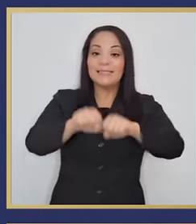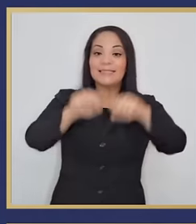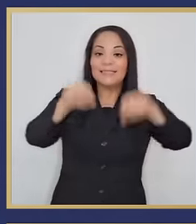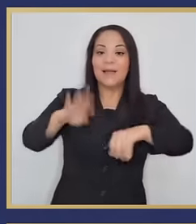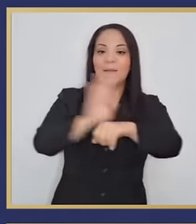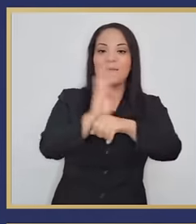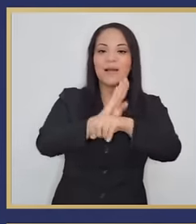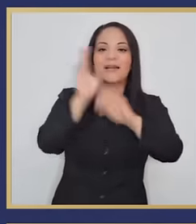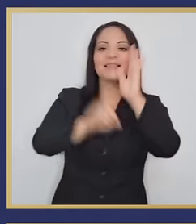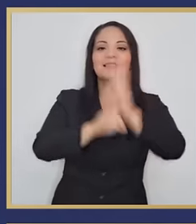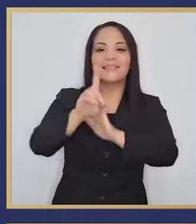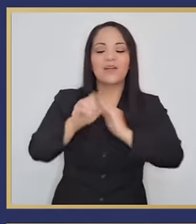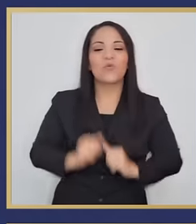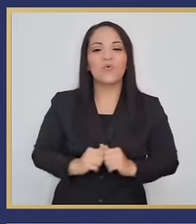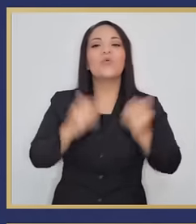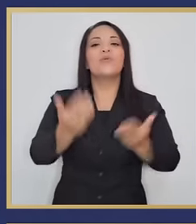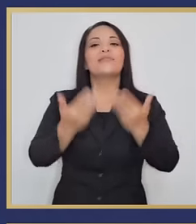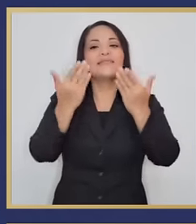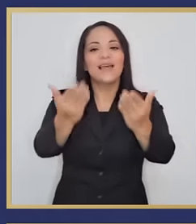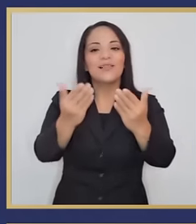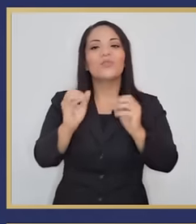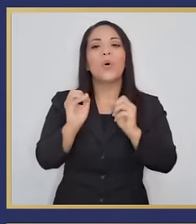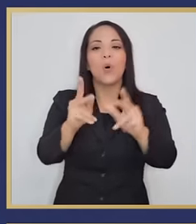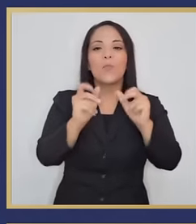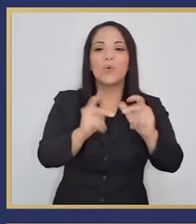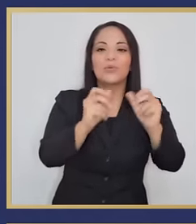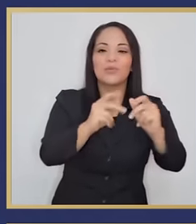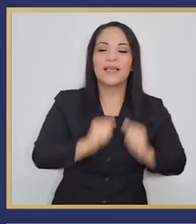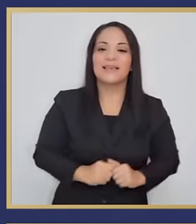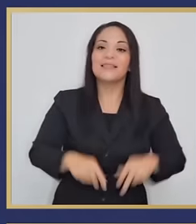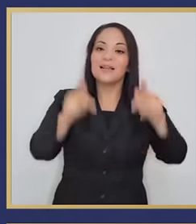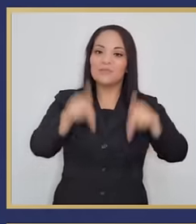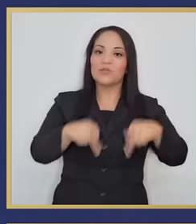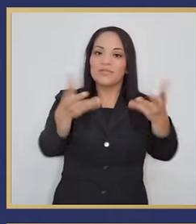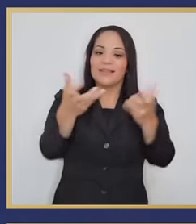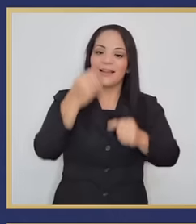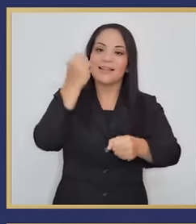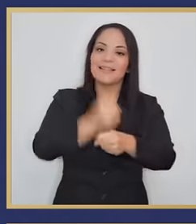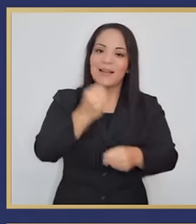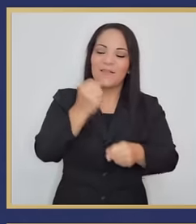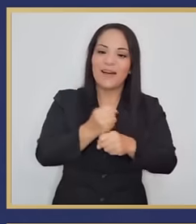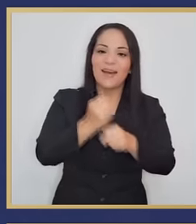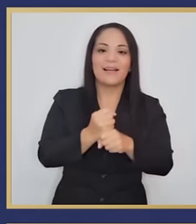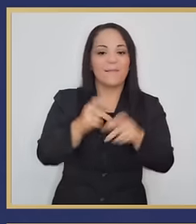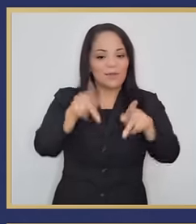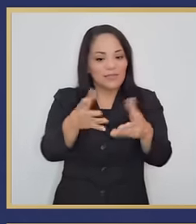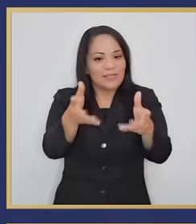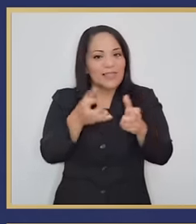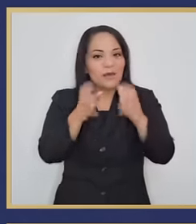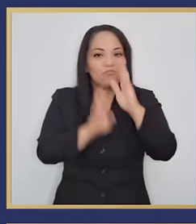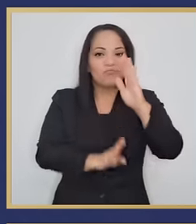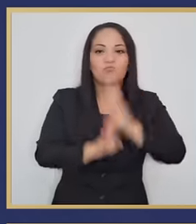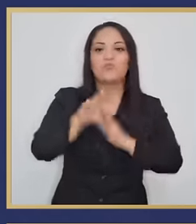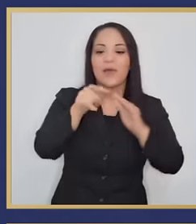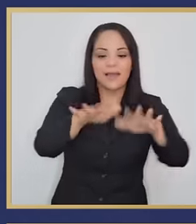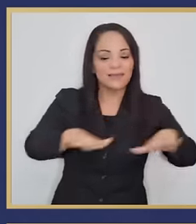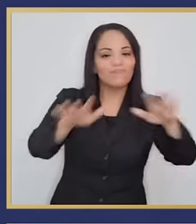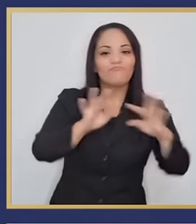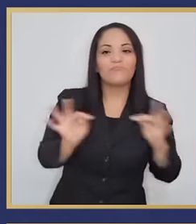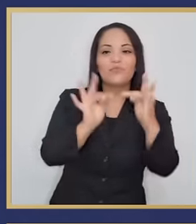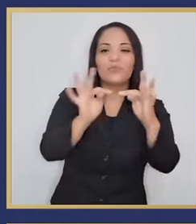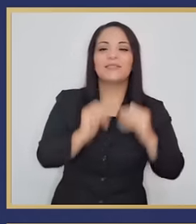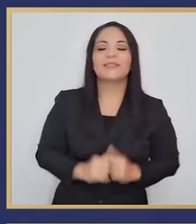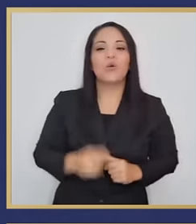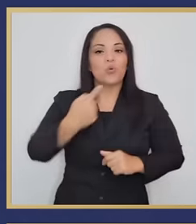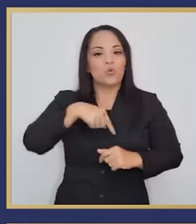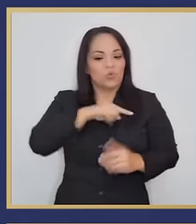El Sistema de Banca de Desarrollo está dando oportunidades a quienes quieren trabajar y crecer en este